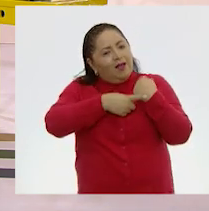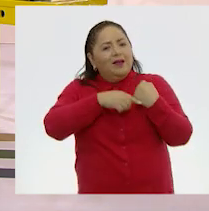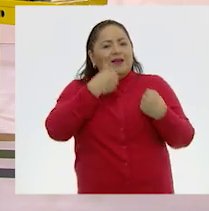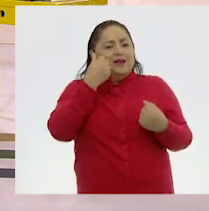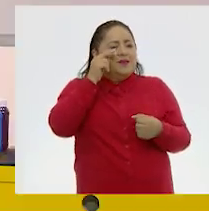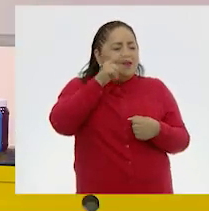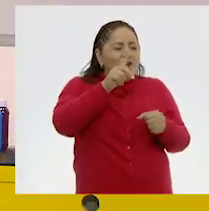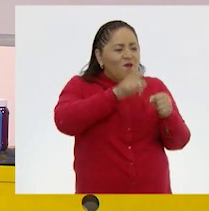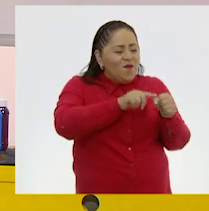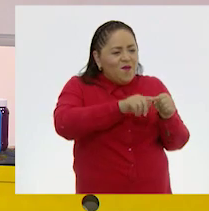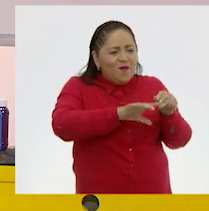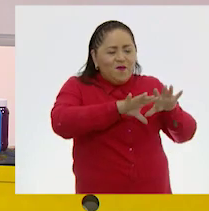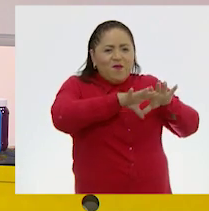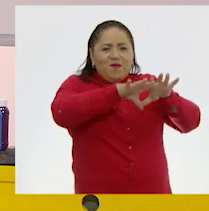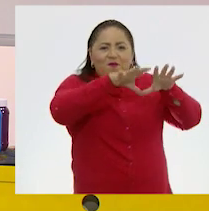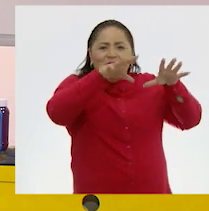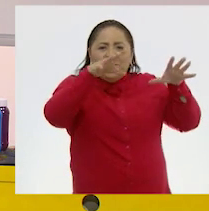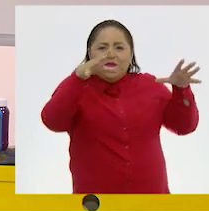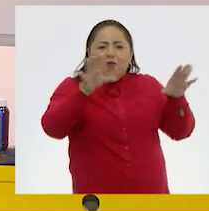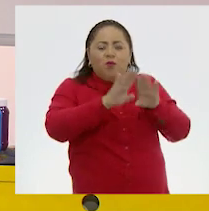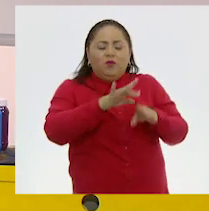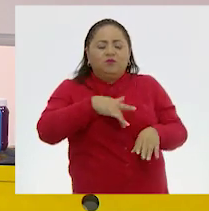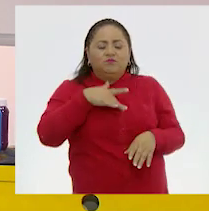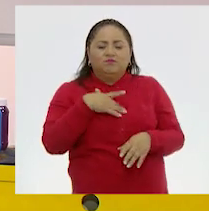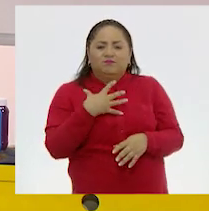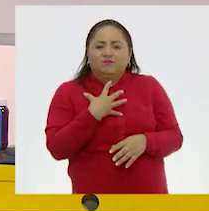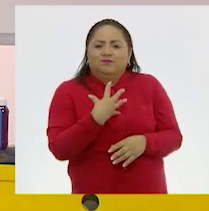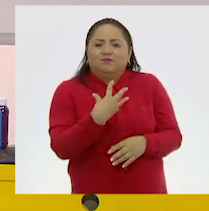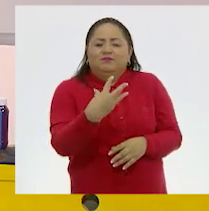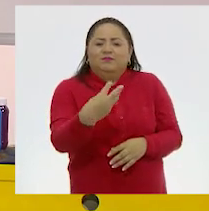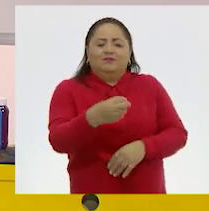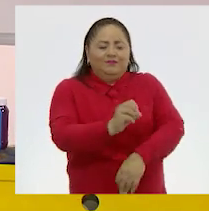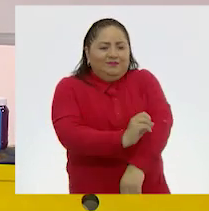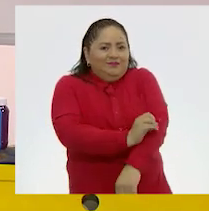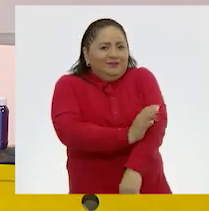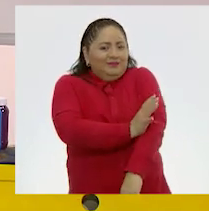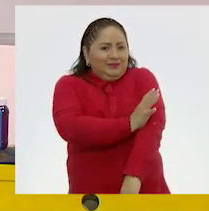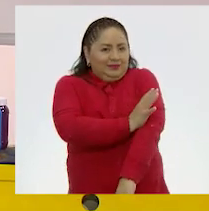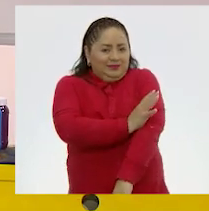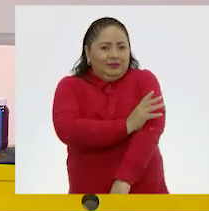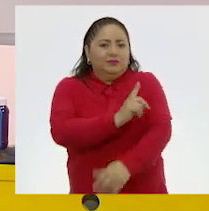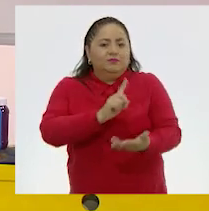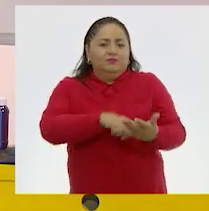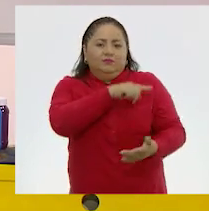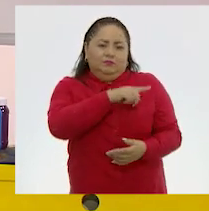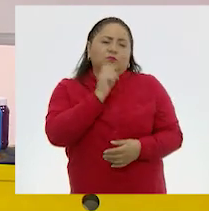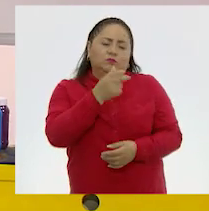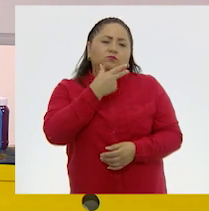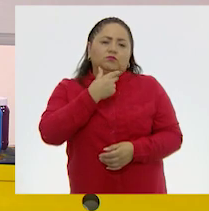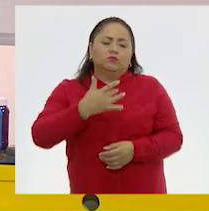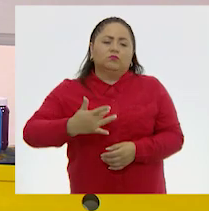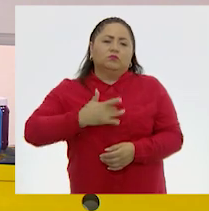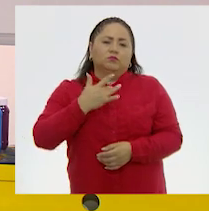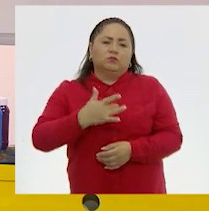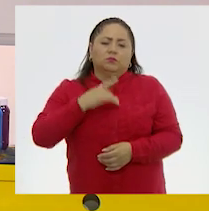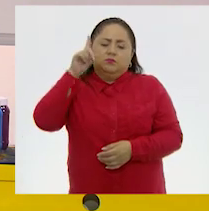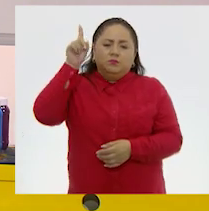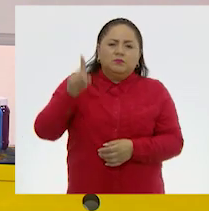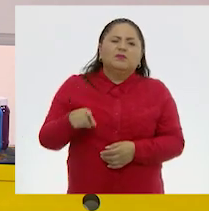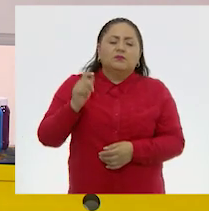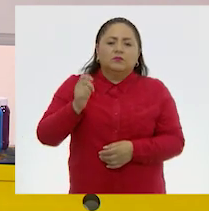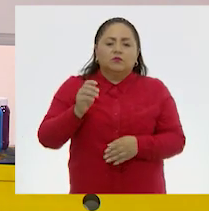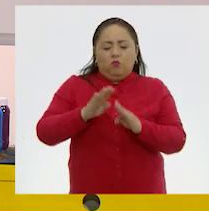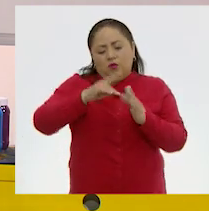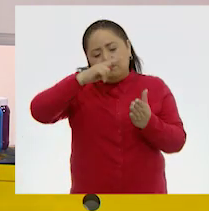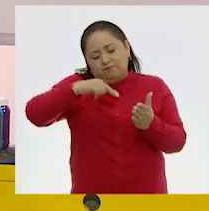transmitirnos la sensación que seguramente tenía la persona que